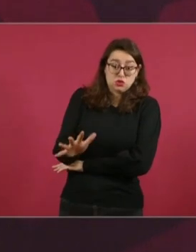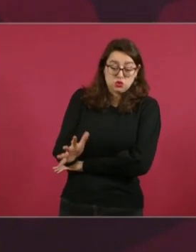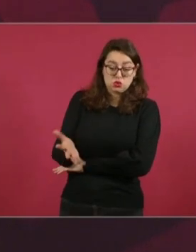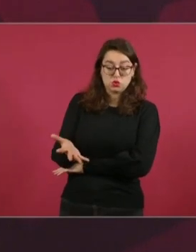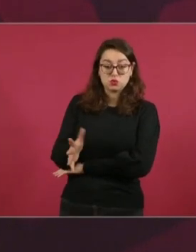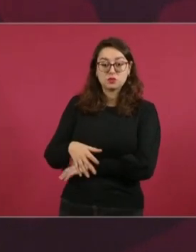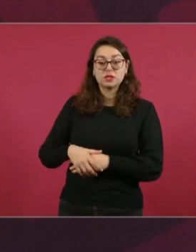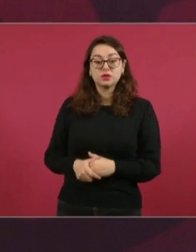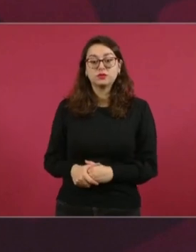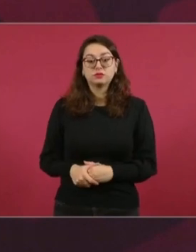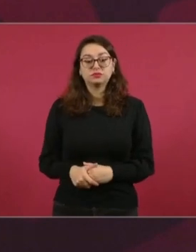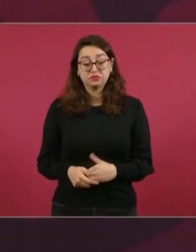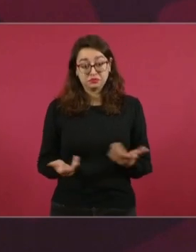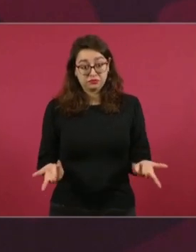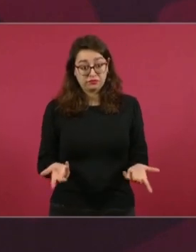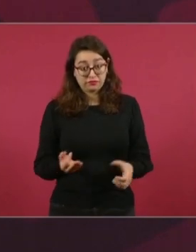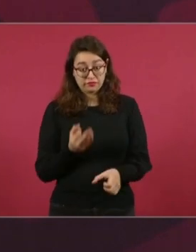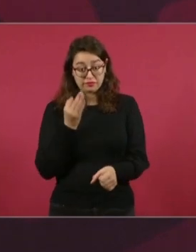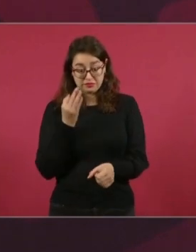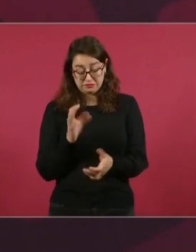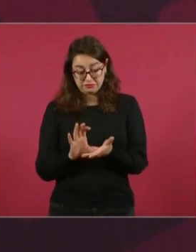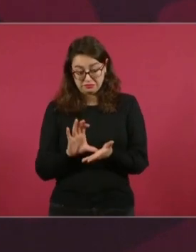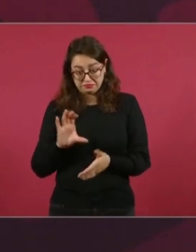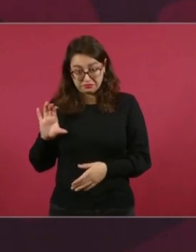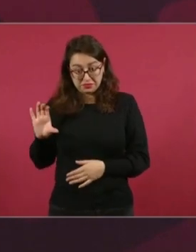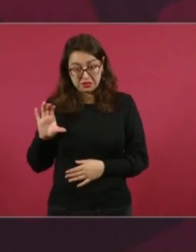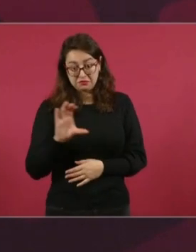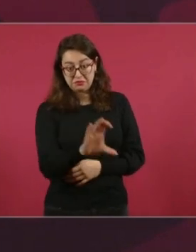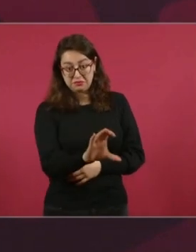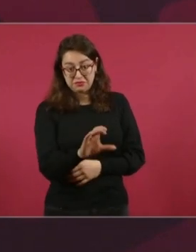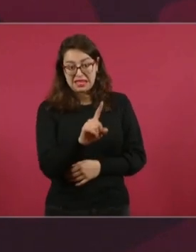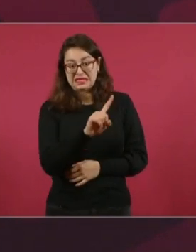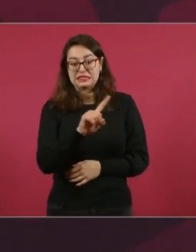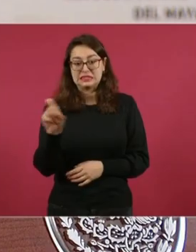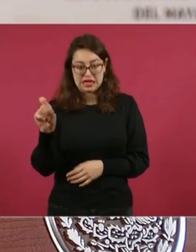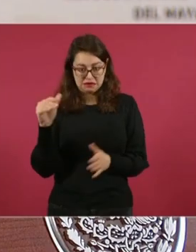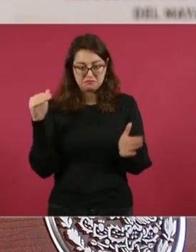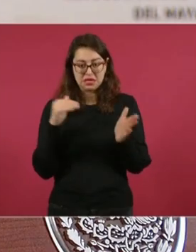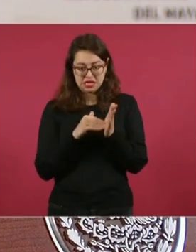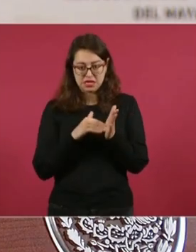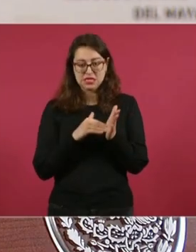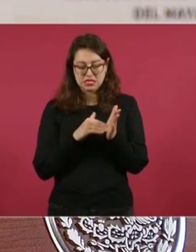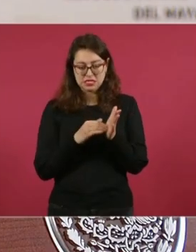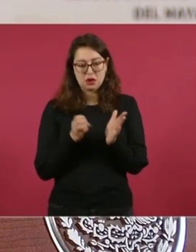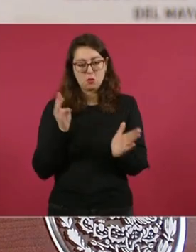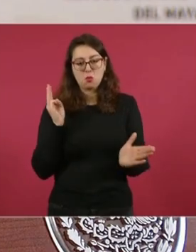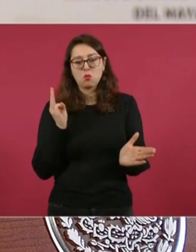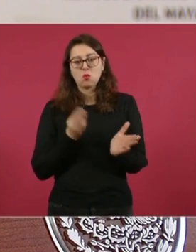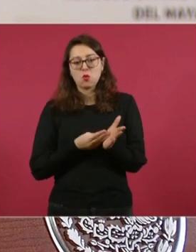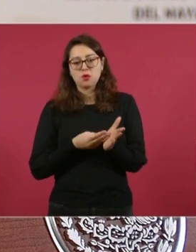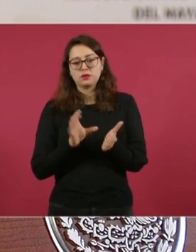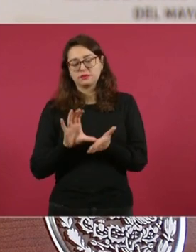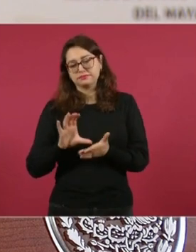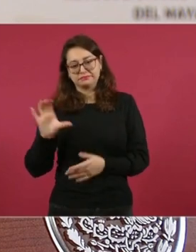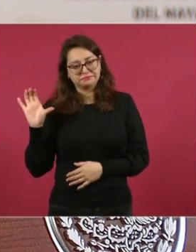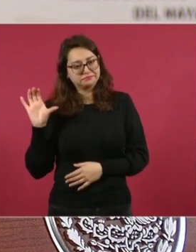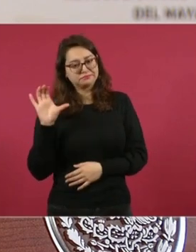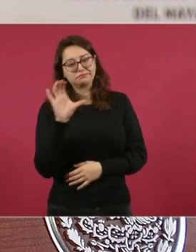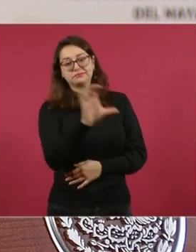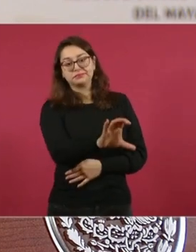Pagamos 100 mil a contratistas y el aeropuerto